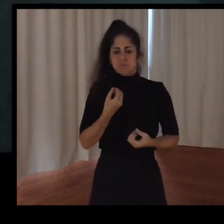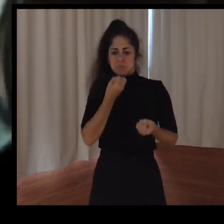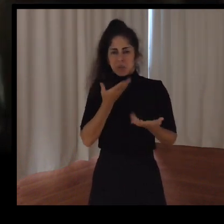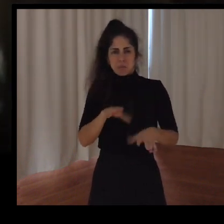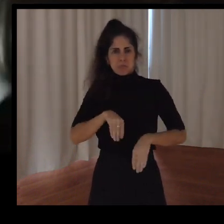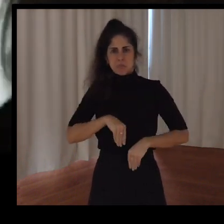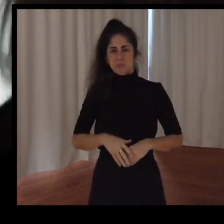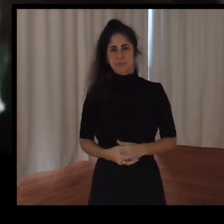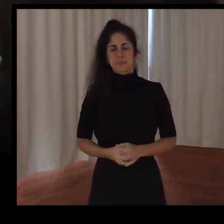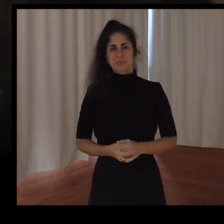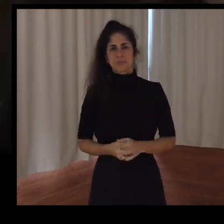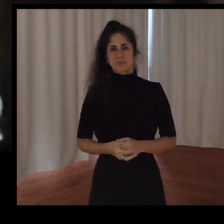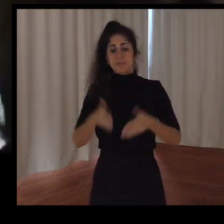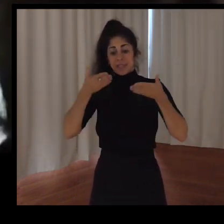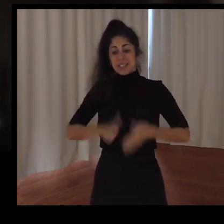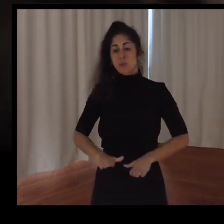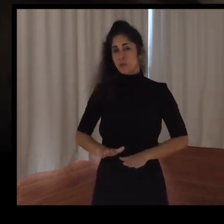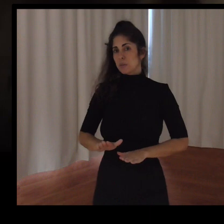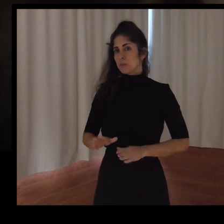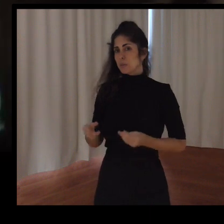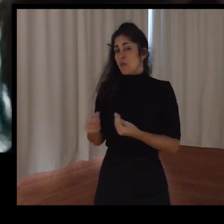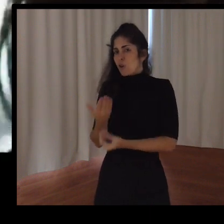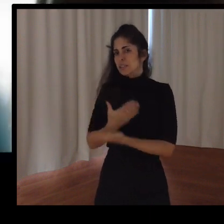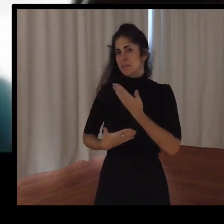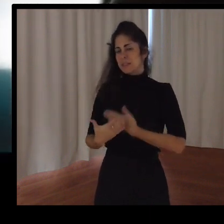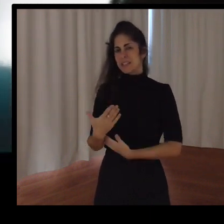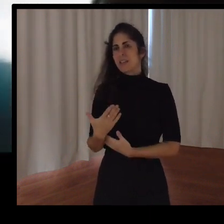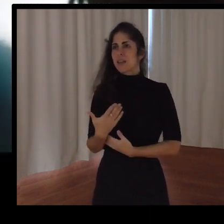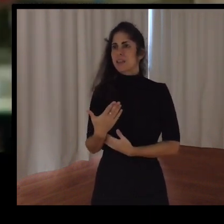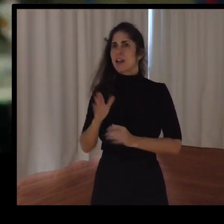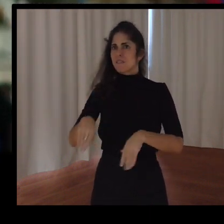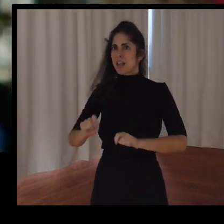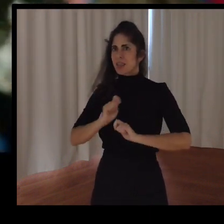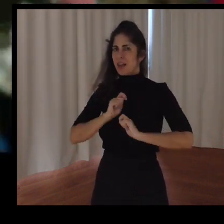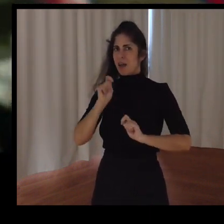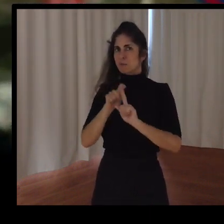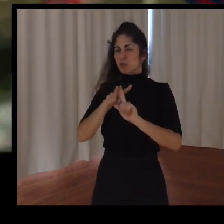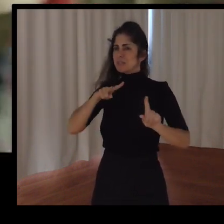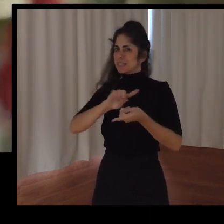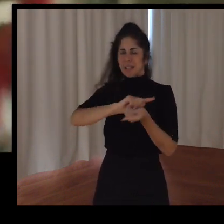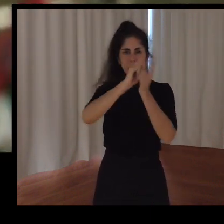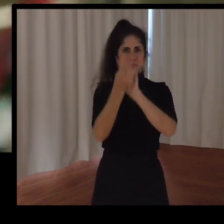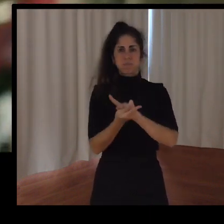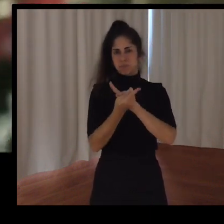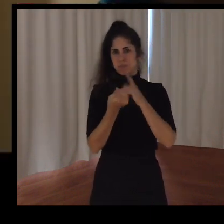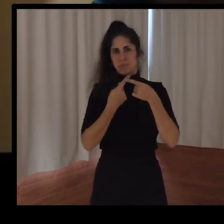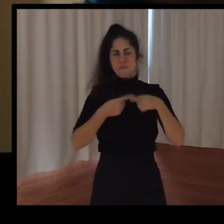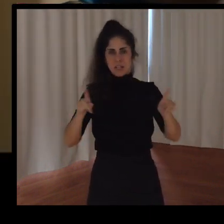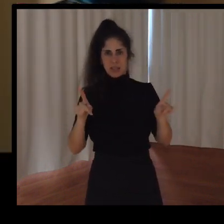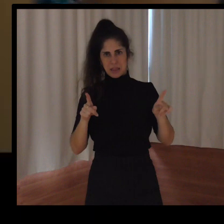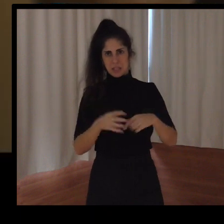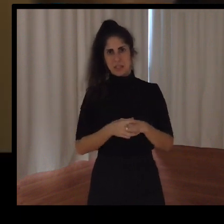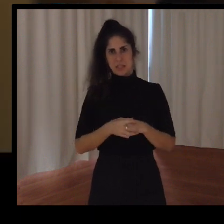El tener un hijo con discapacidad te hace ver las cosas de una manera distinta. Siempre lo